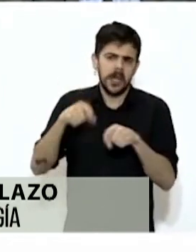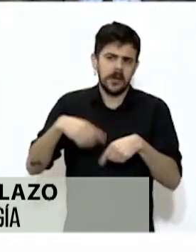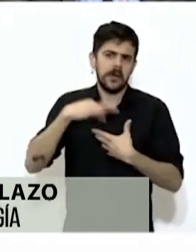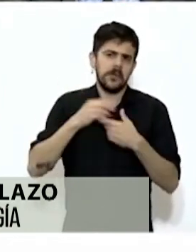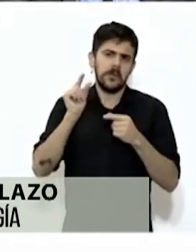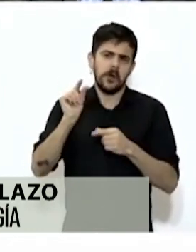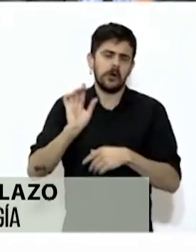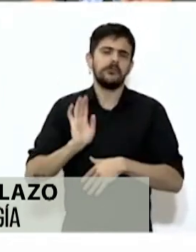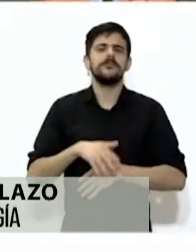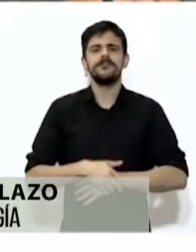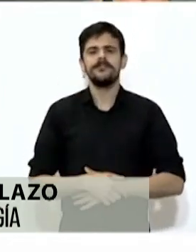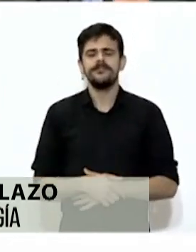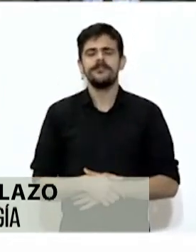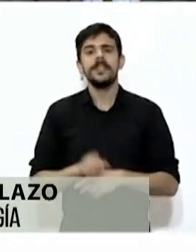¡Gracias! ¡Gracias! ¡Gracias!